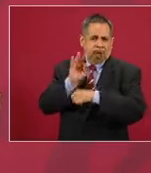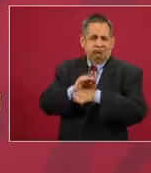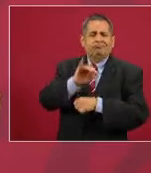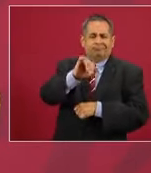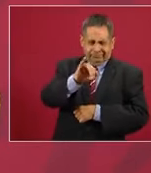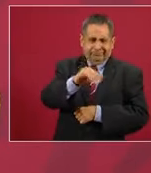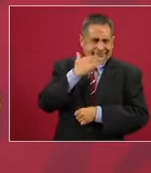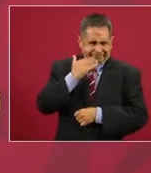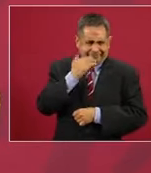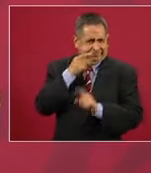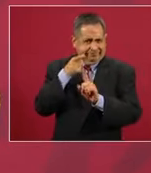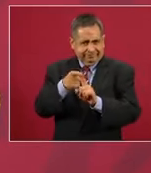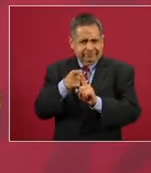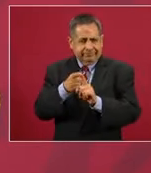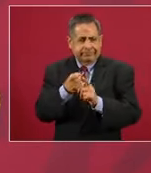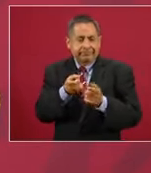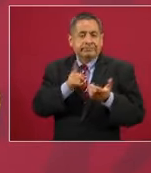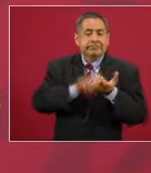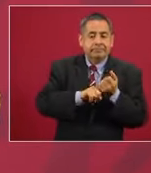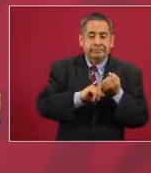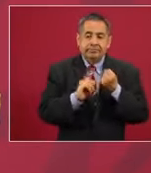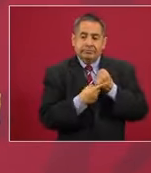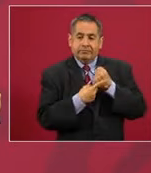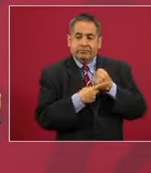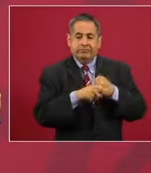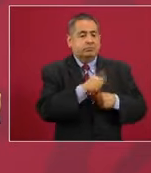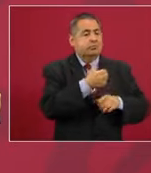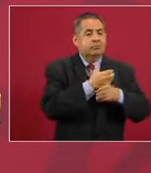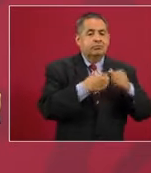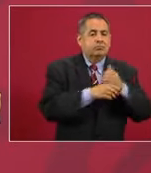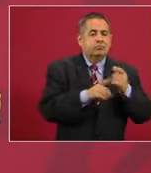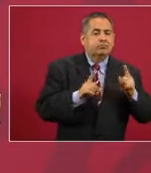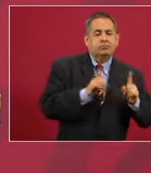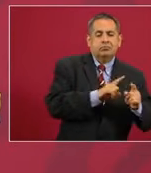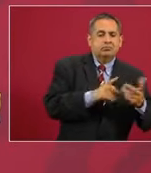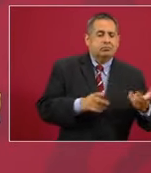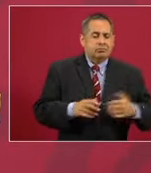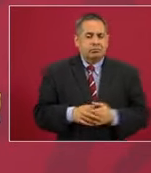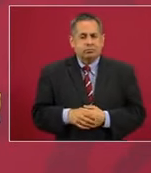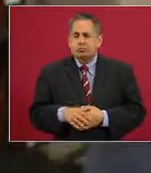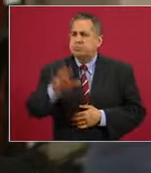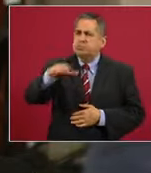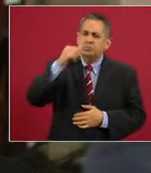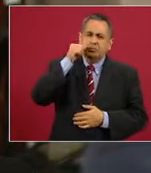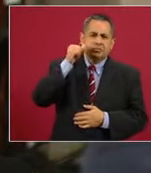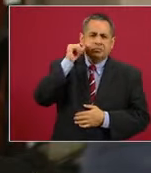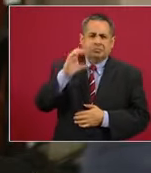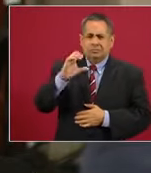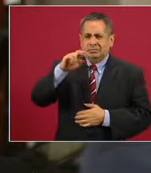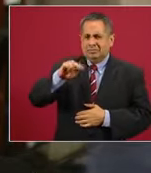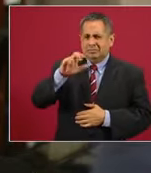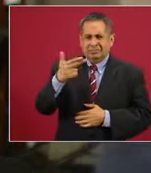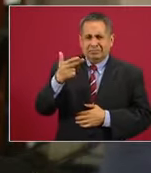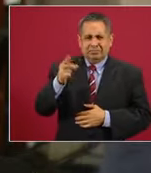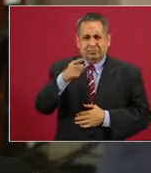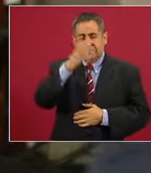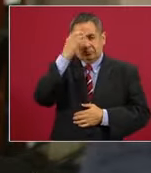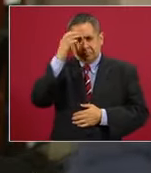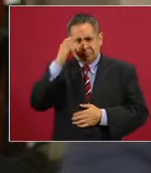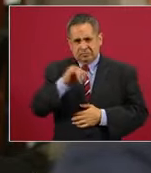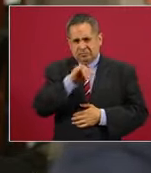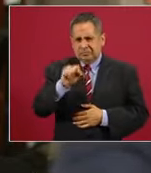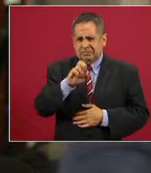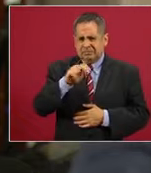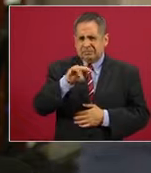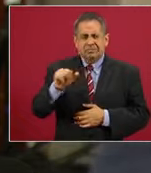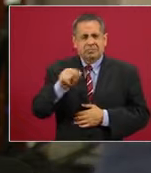un propósito de otro tipo. De quienes tomaron la CNDH, usted conoce a Yesenia Zamudio, sabe cómo